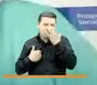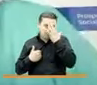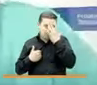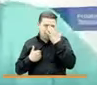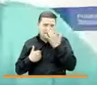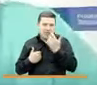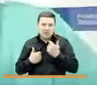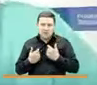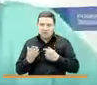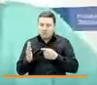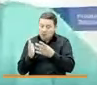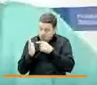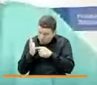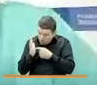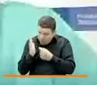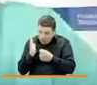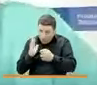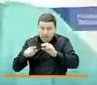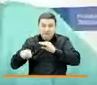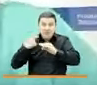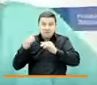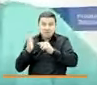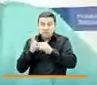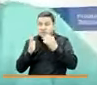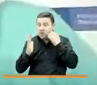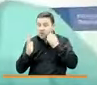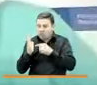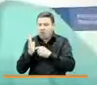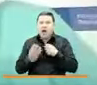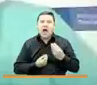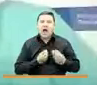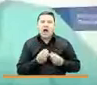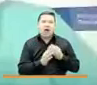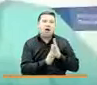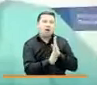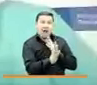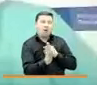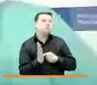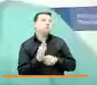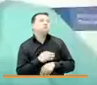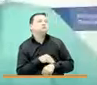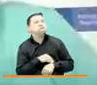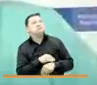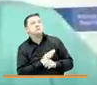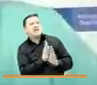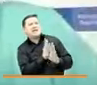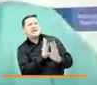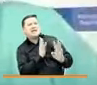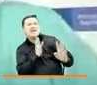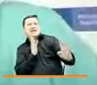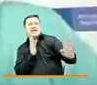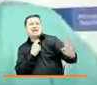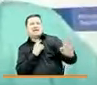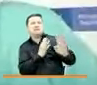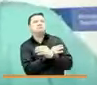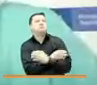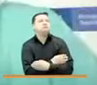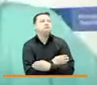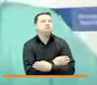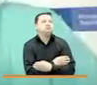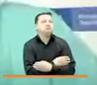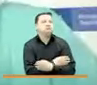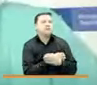cuando me llega el mensaje, yo estoy haciendo una fila que habían levantado un poco las